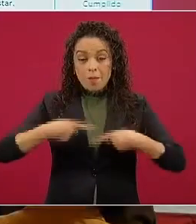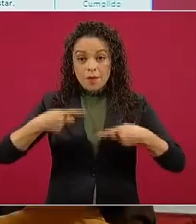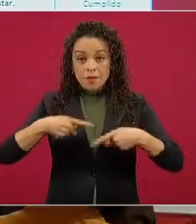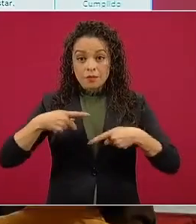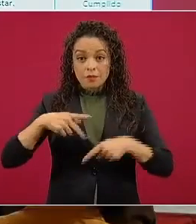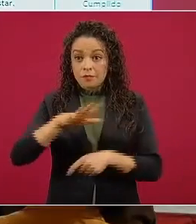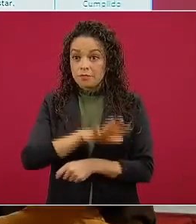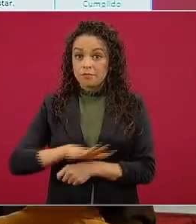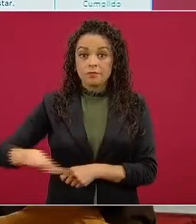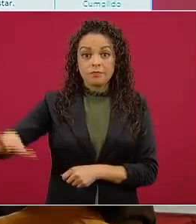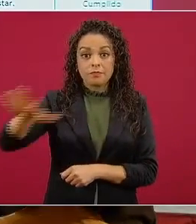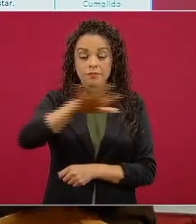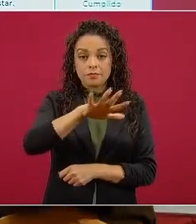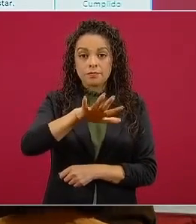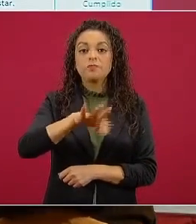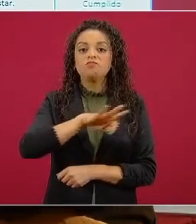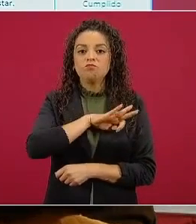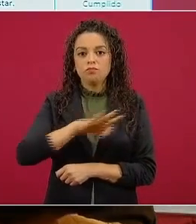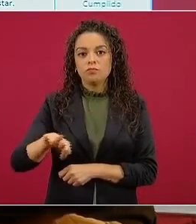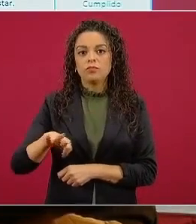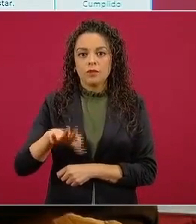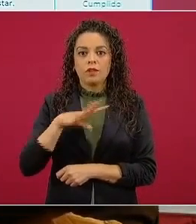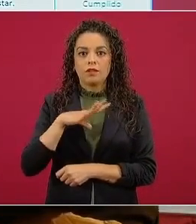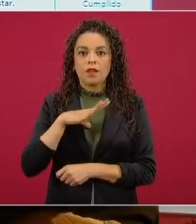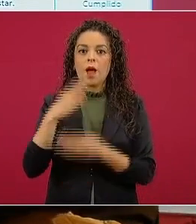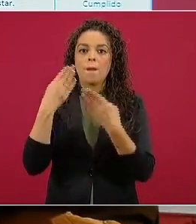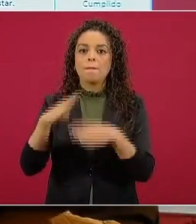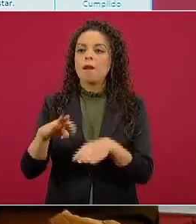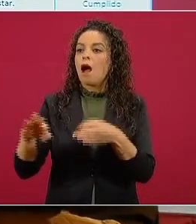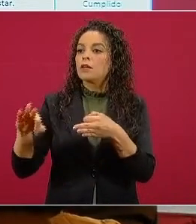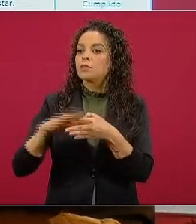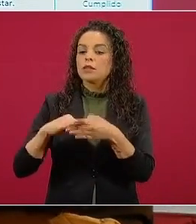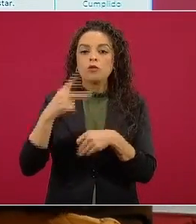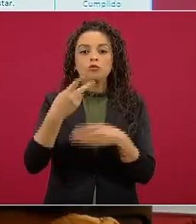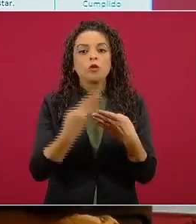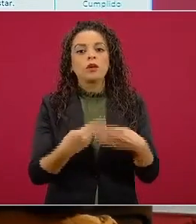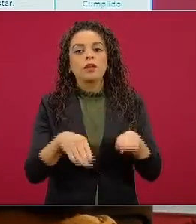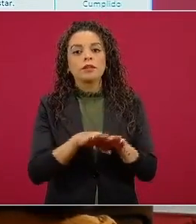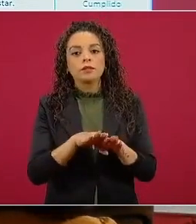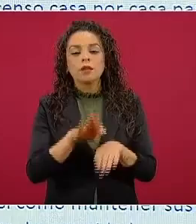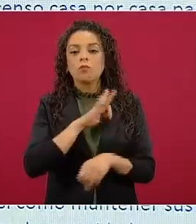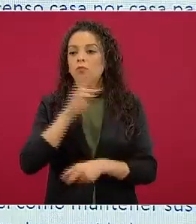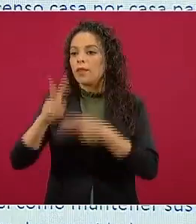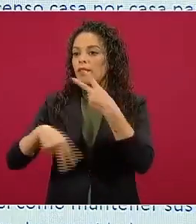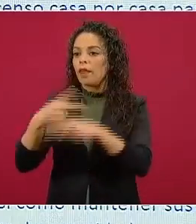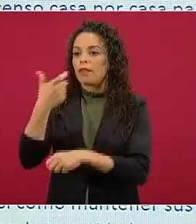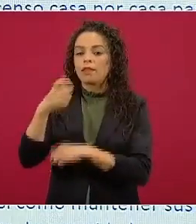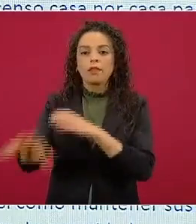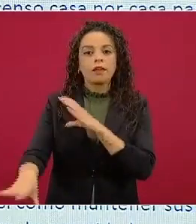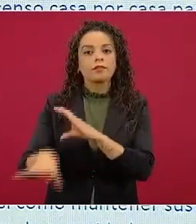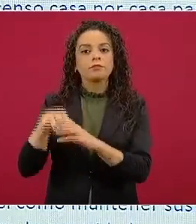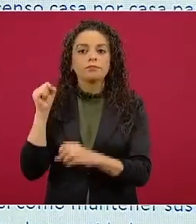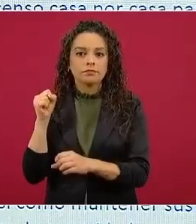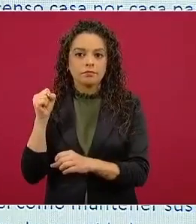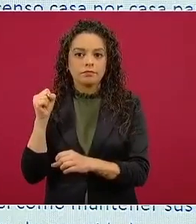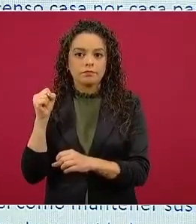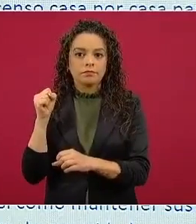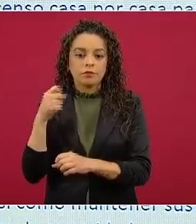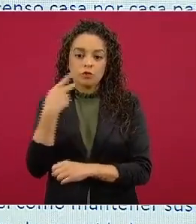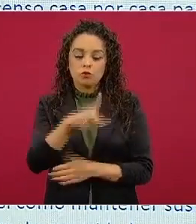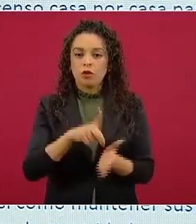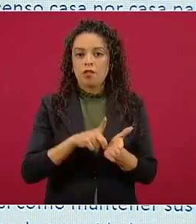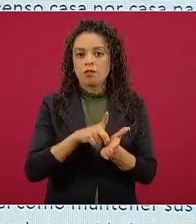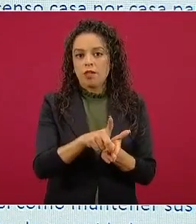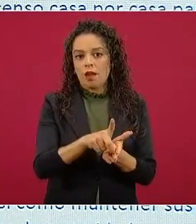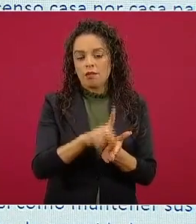tenga cerca una sucursal bancaria y pueda sacar lo que por ley le corresponde, por